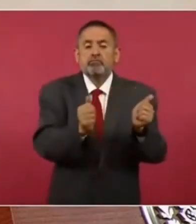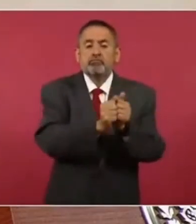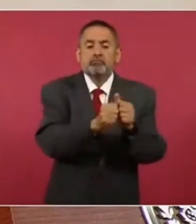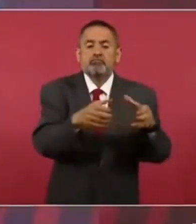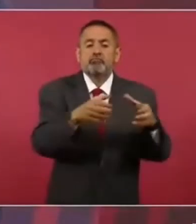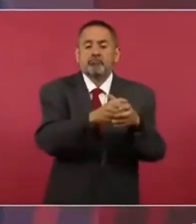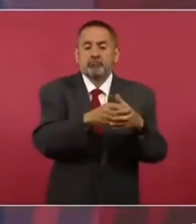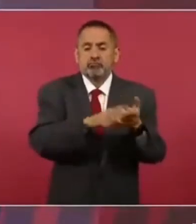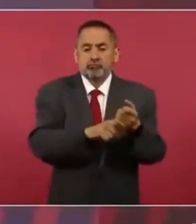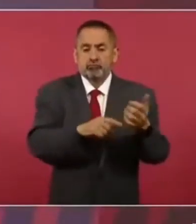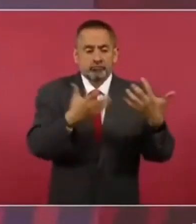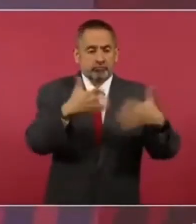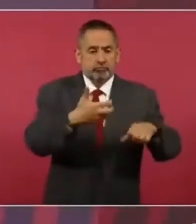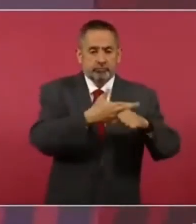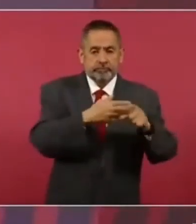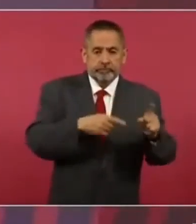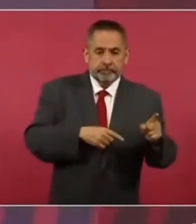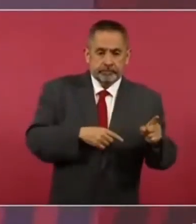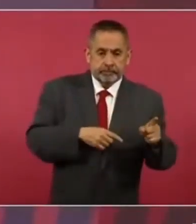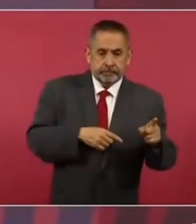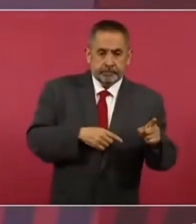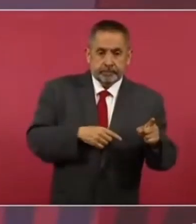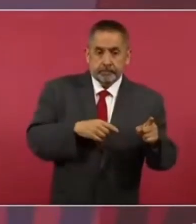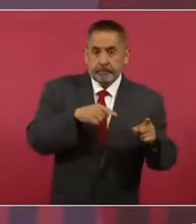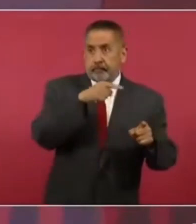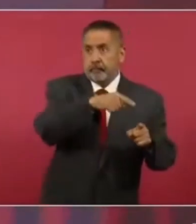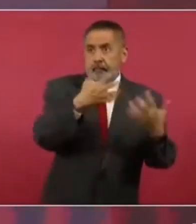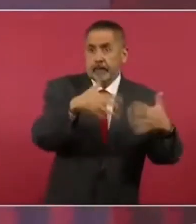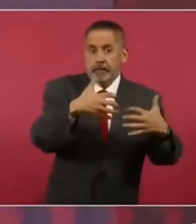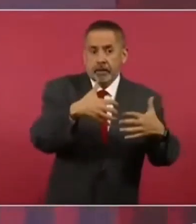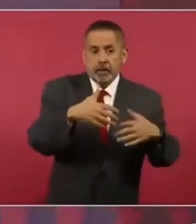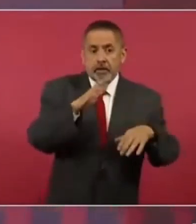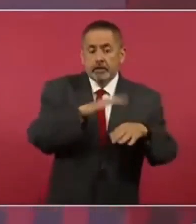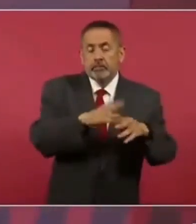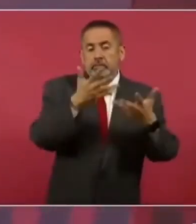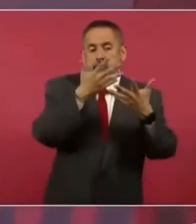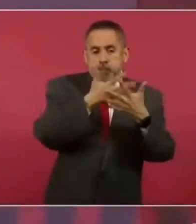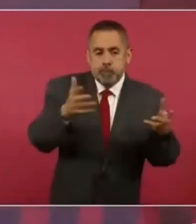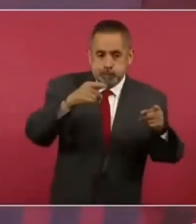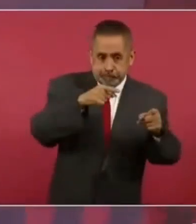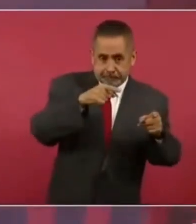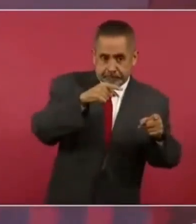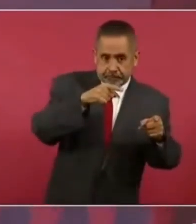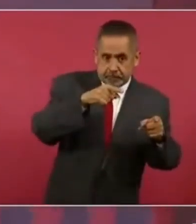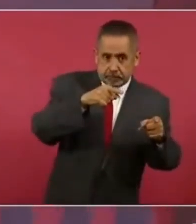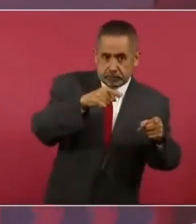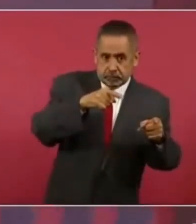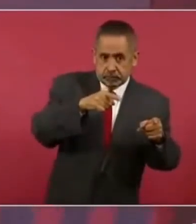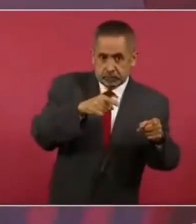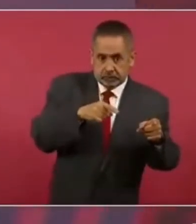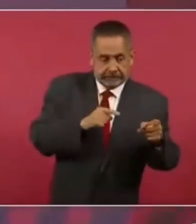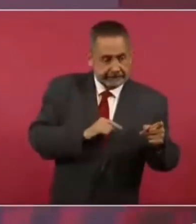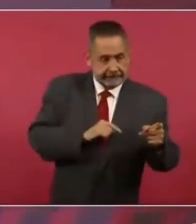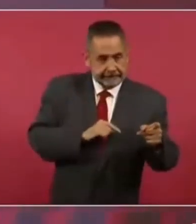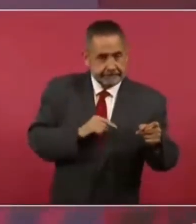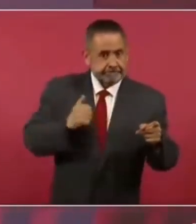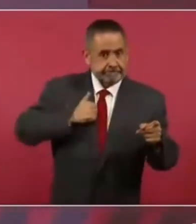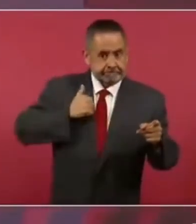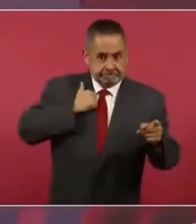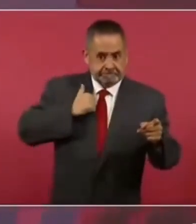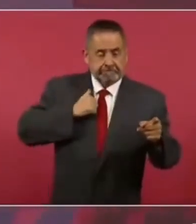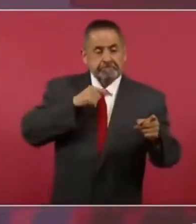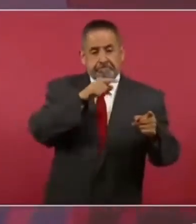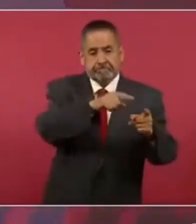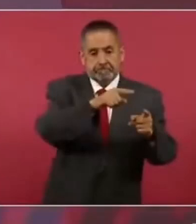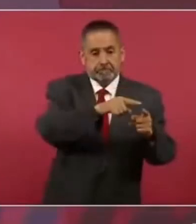La empresa ferroviaria más grande de Canadá